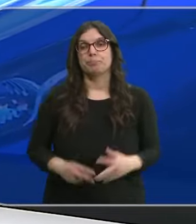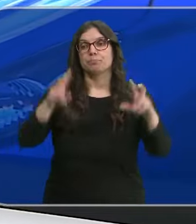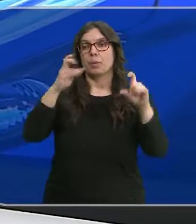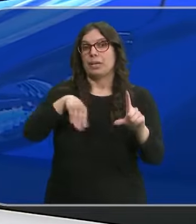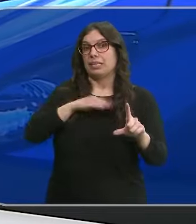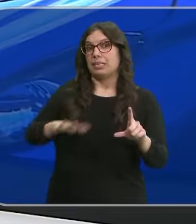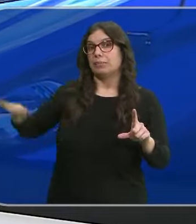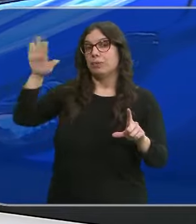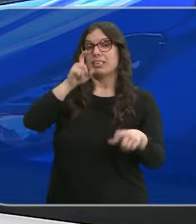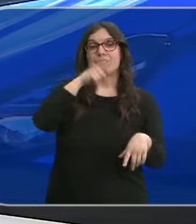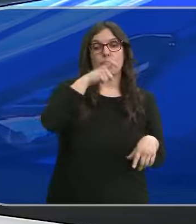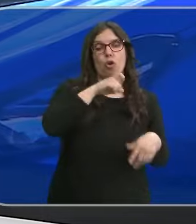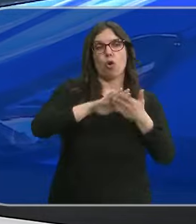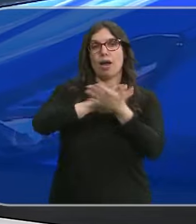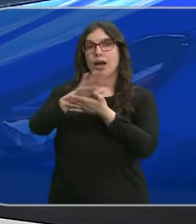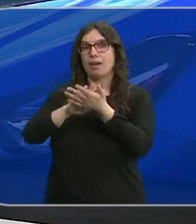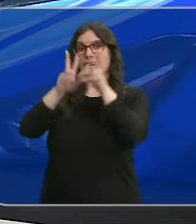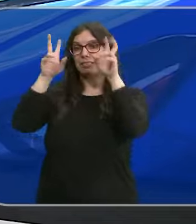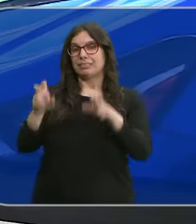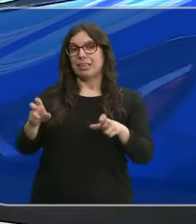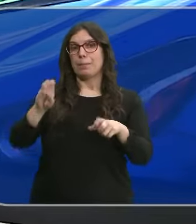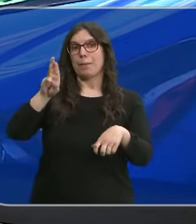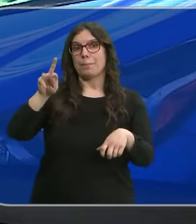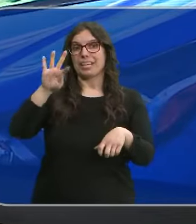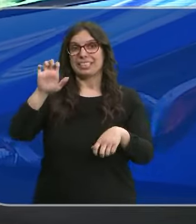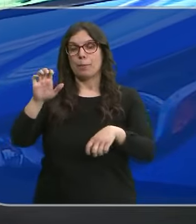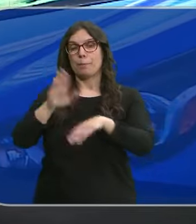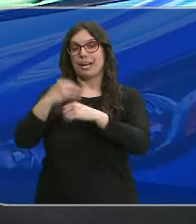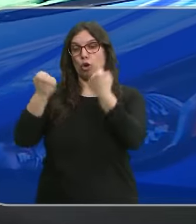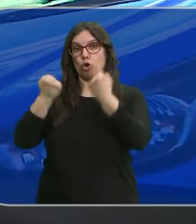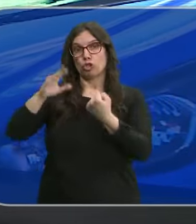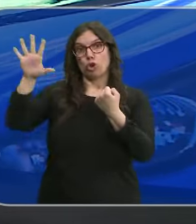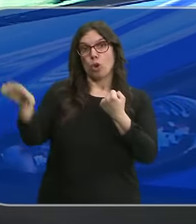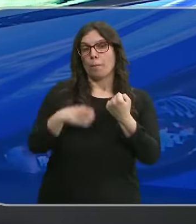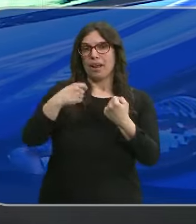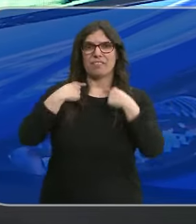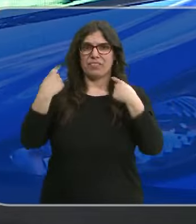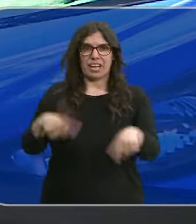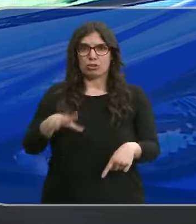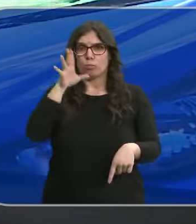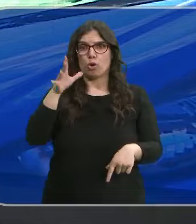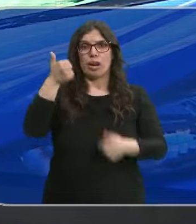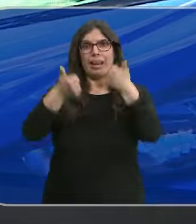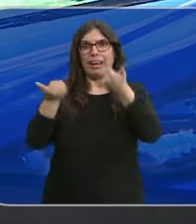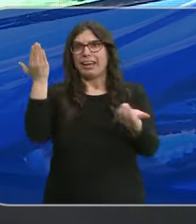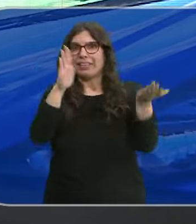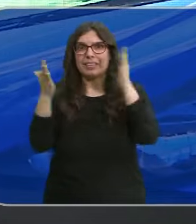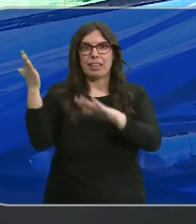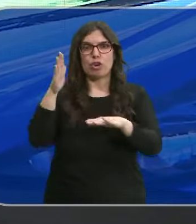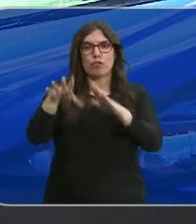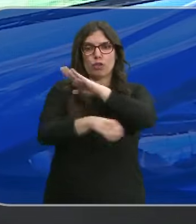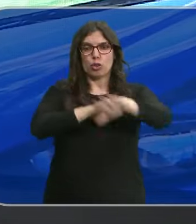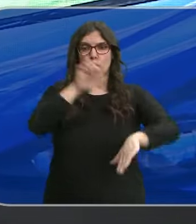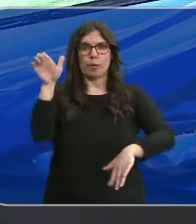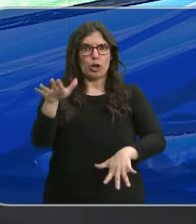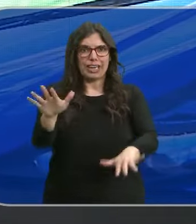Nacional, Alberto Núñez Feijó ha asegurado que el PERTE de automoción está siendo un fracaso porque ni siquiera se están licitando los fondos europeos para estas empresas.